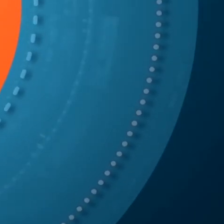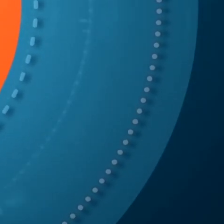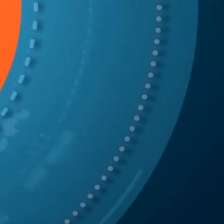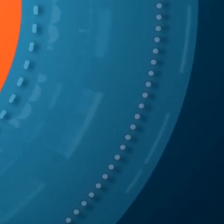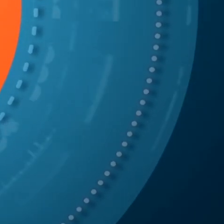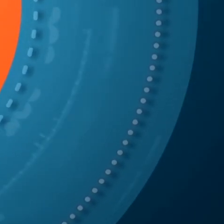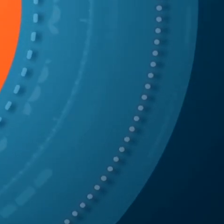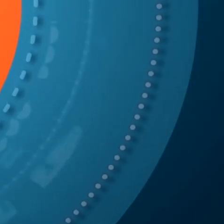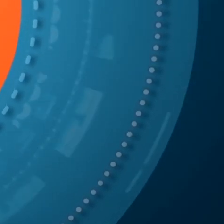¡Gracias! ¡Gracias! ¡Gracias!